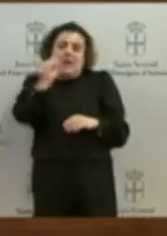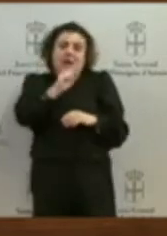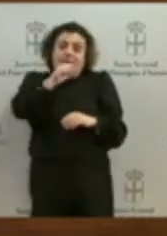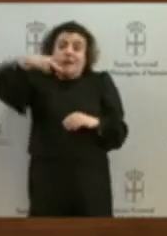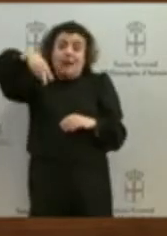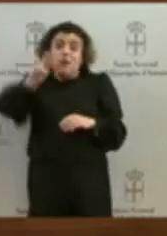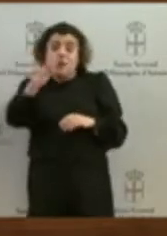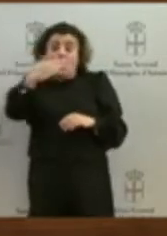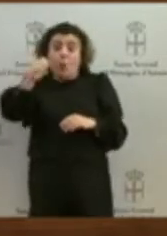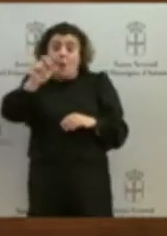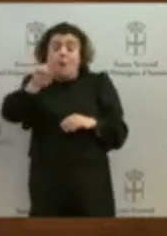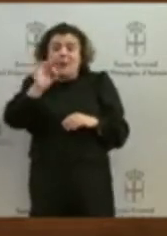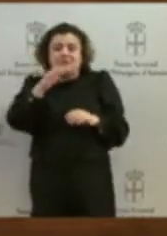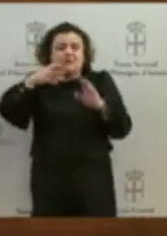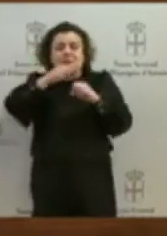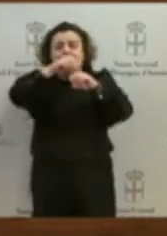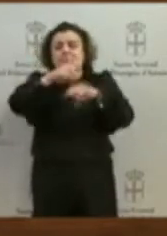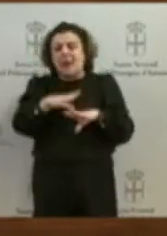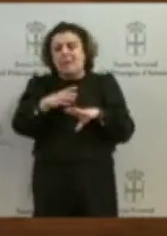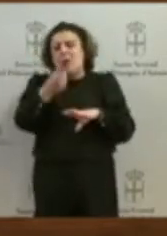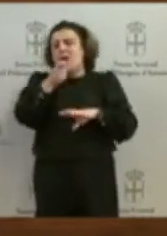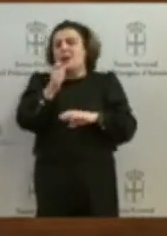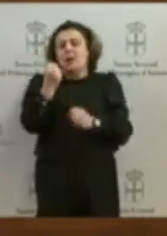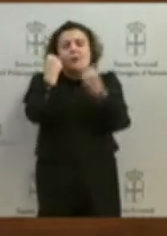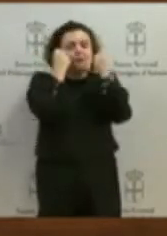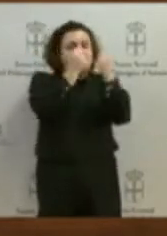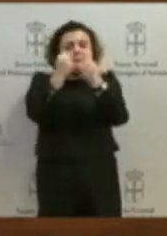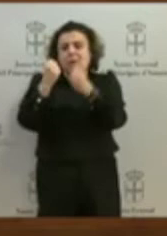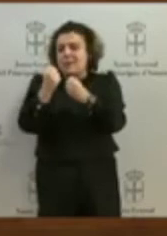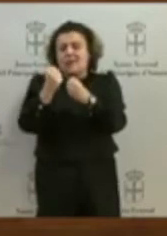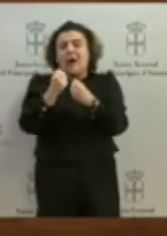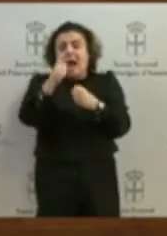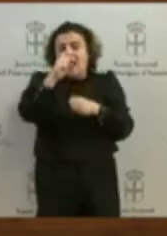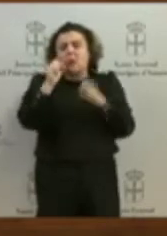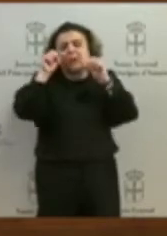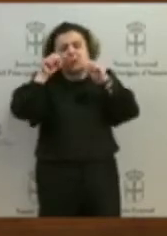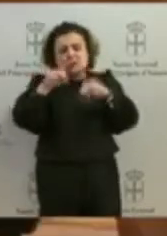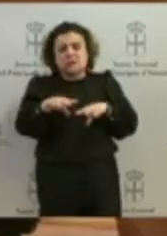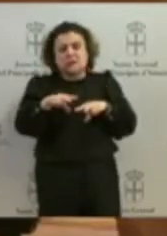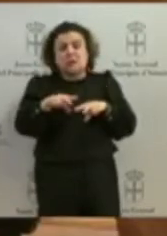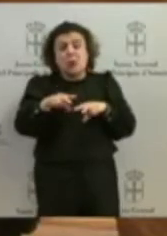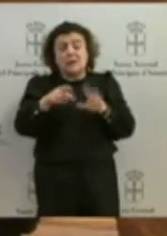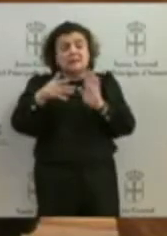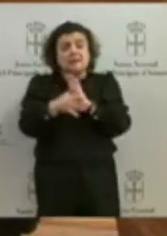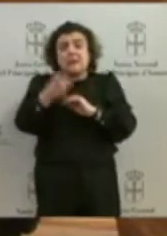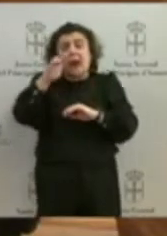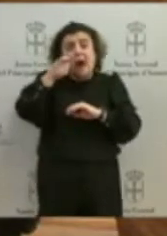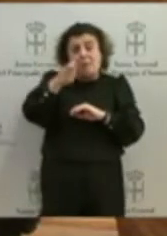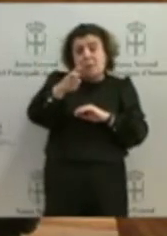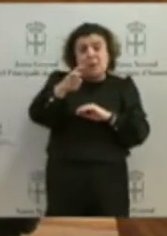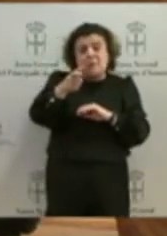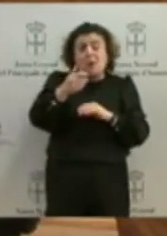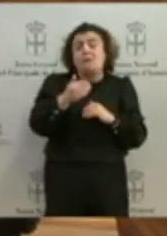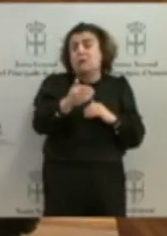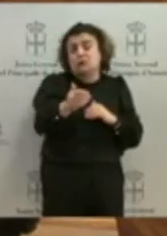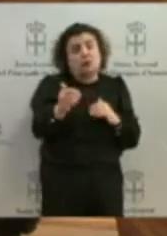foca y andina como en Sinal Cordanza. Y en Sinal Cordanza un pueblo no tiene un tiempo futuro a la larga. No hay futuro sin memoria ni